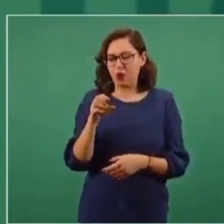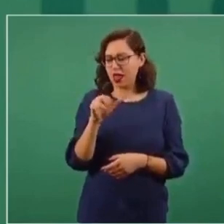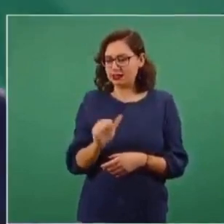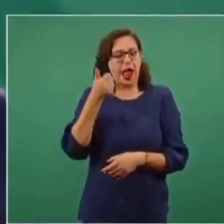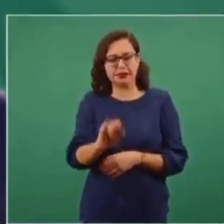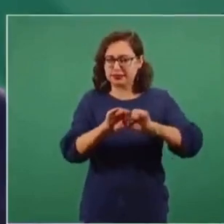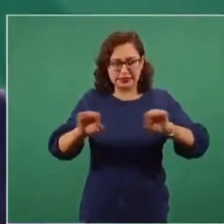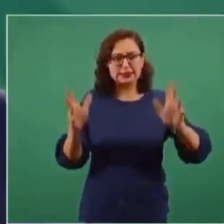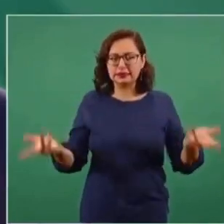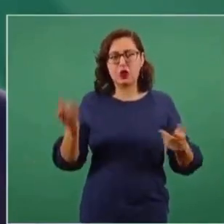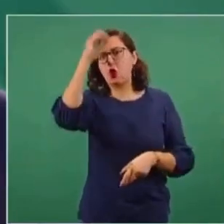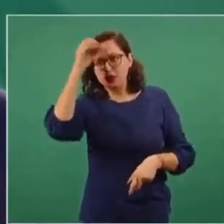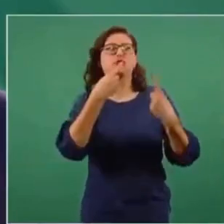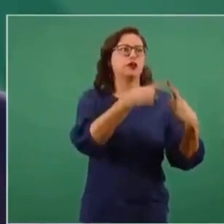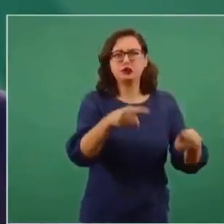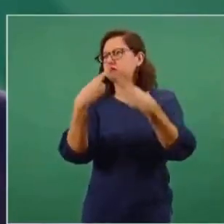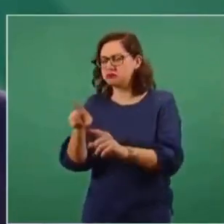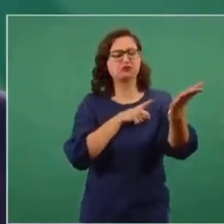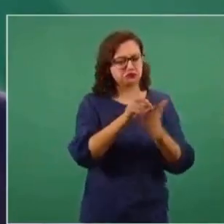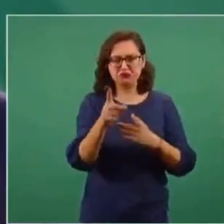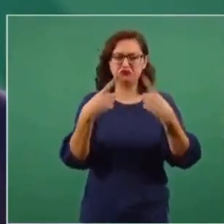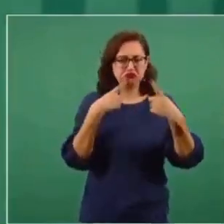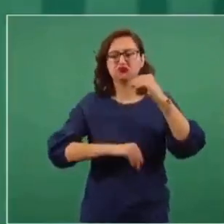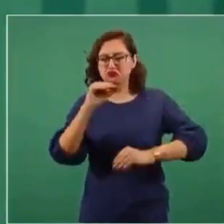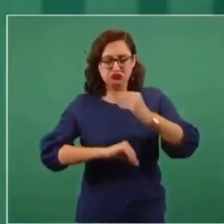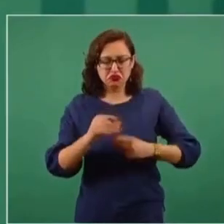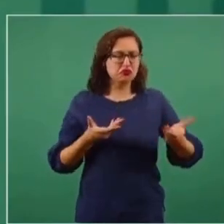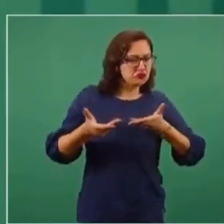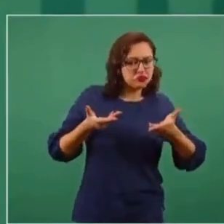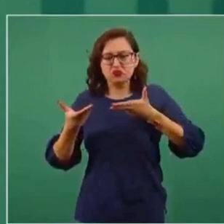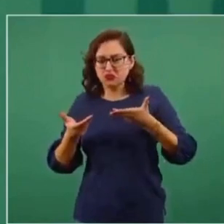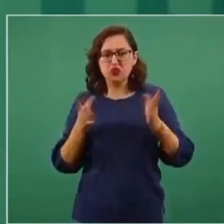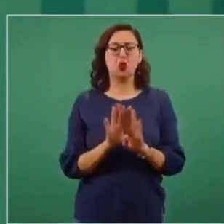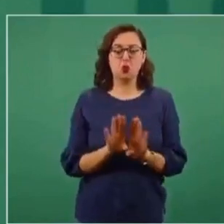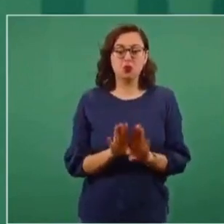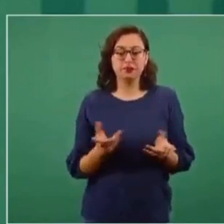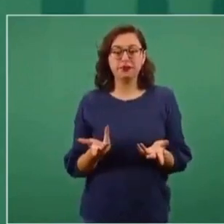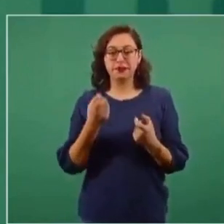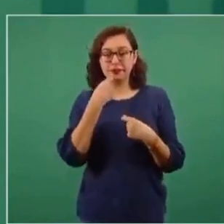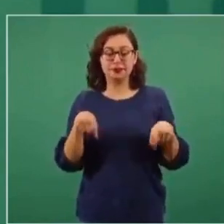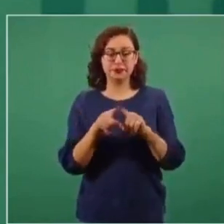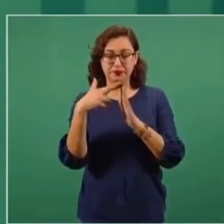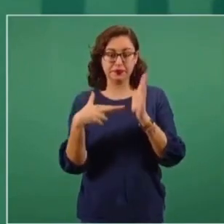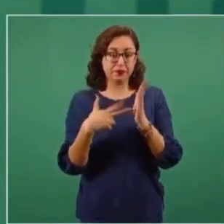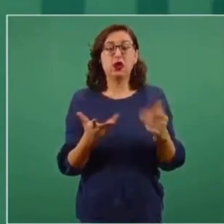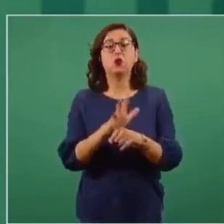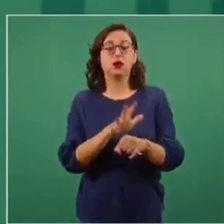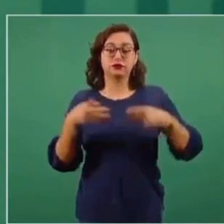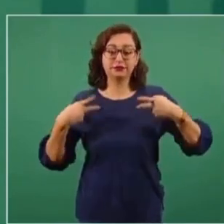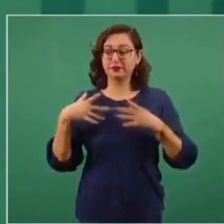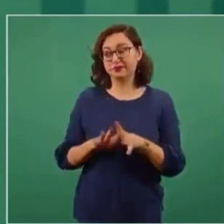garantizar el derecho a disentir y debatir y entendernos. Y la regla de oro es de que sea el pueblo